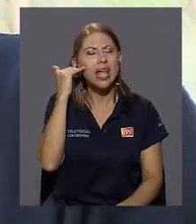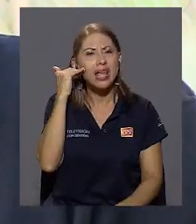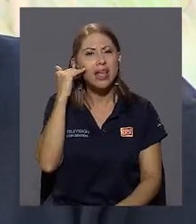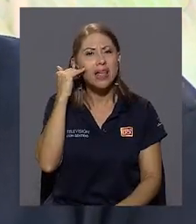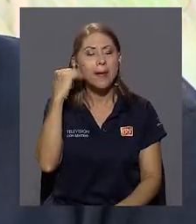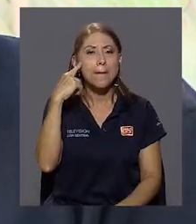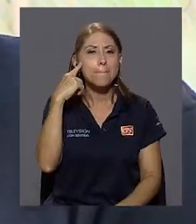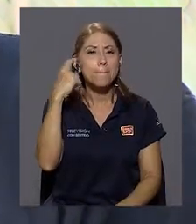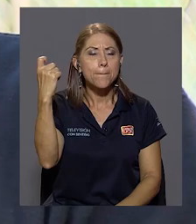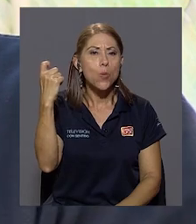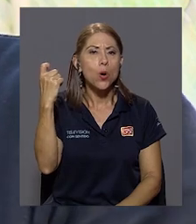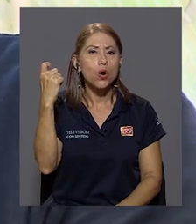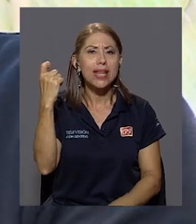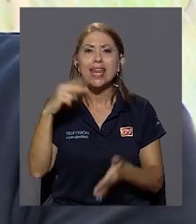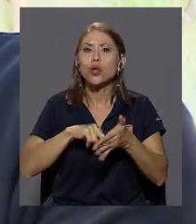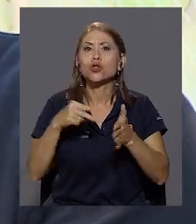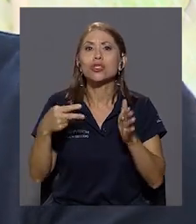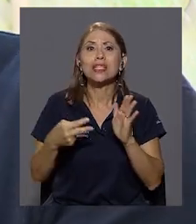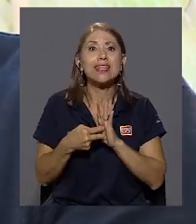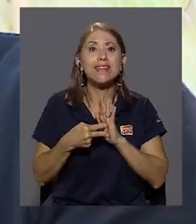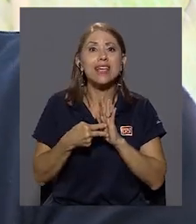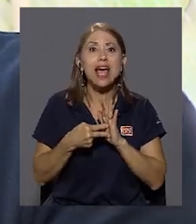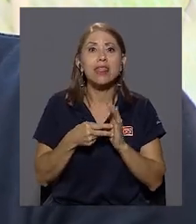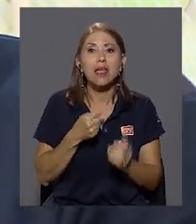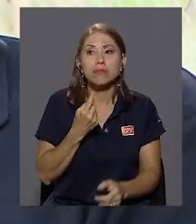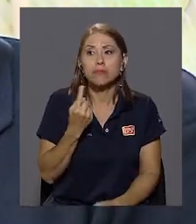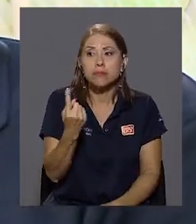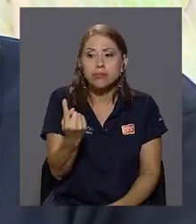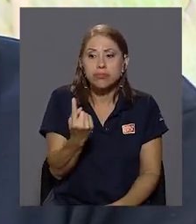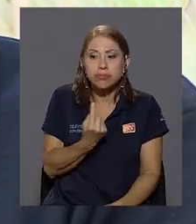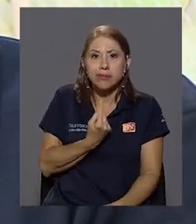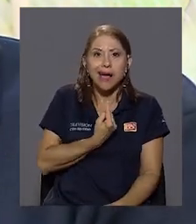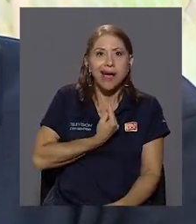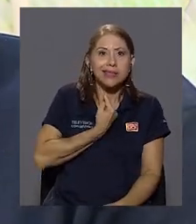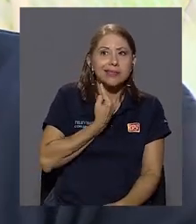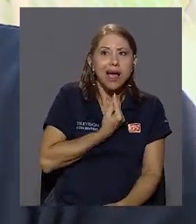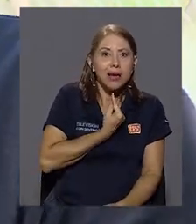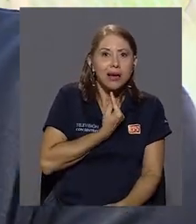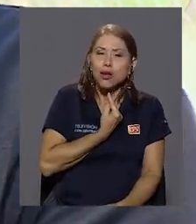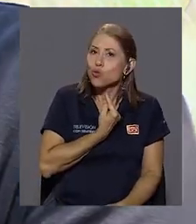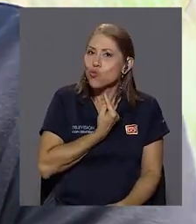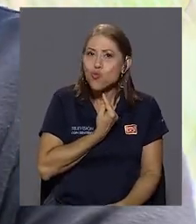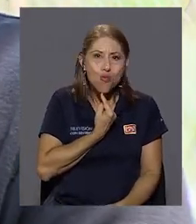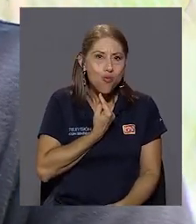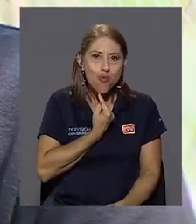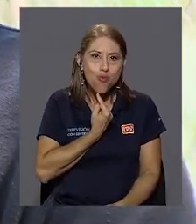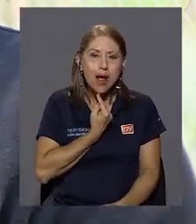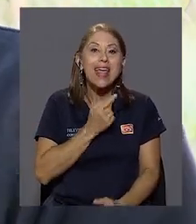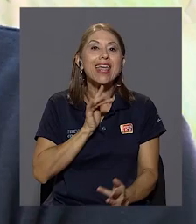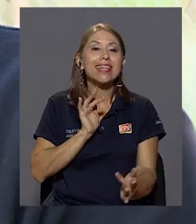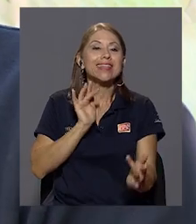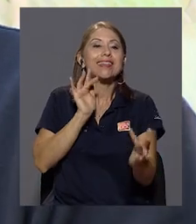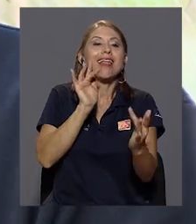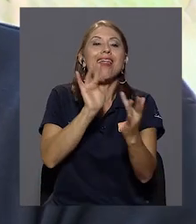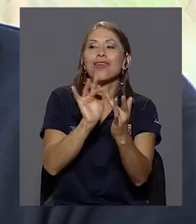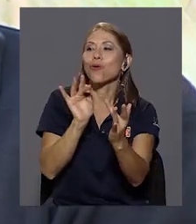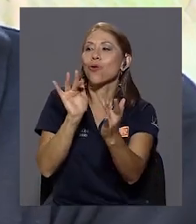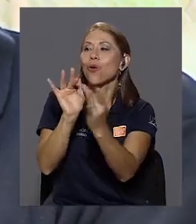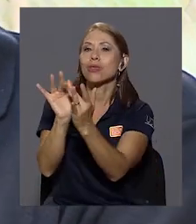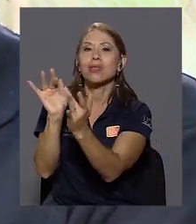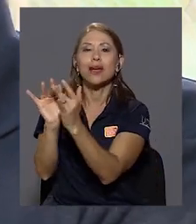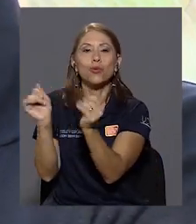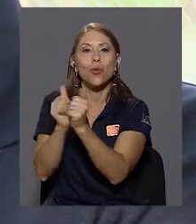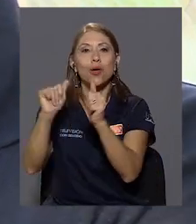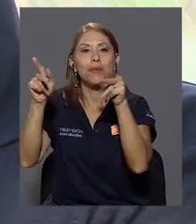Porque no se trata de aislar lo que hablábamos antes, sino más bien de entrar en contacto con el otro y